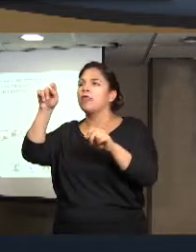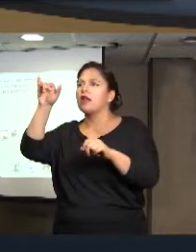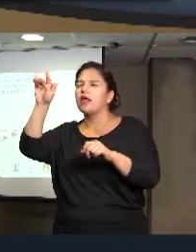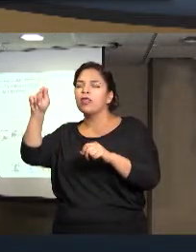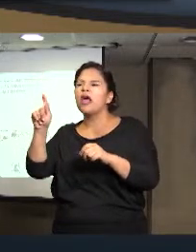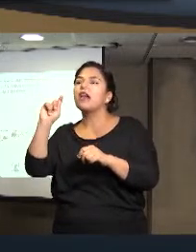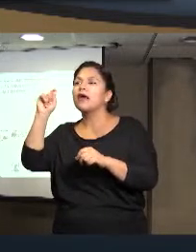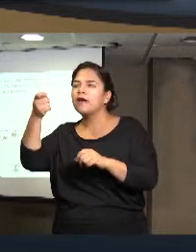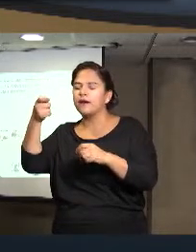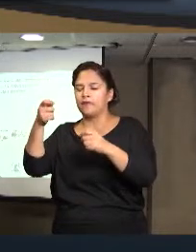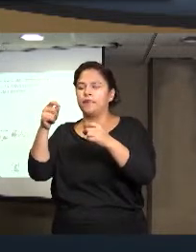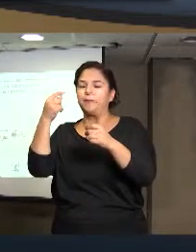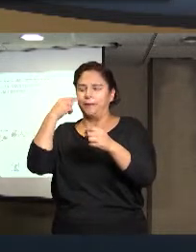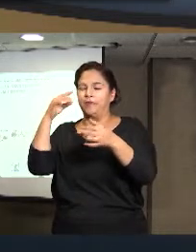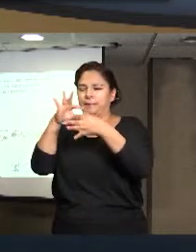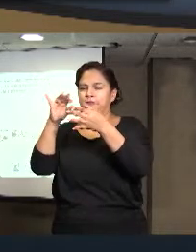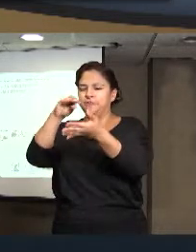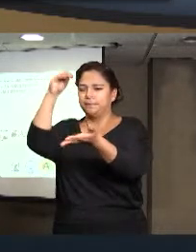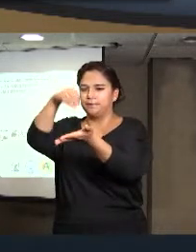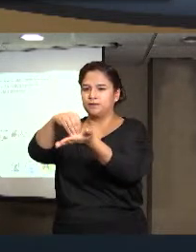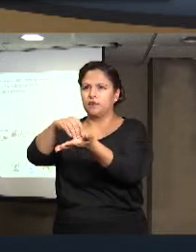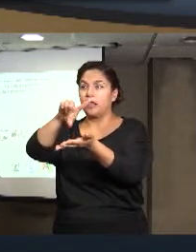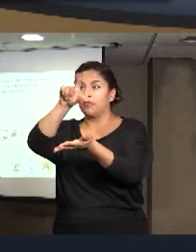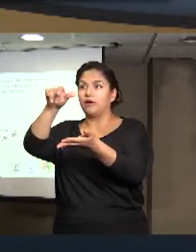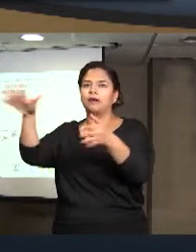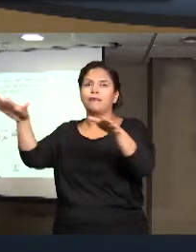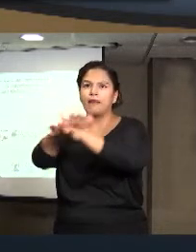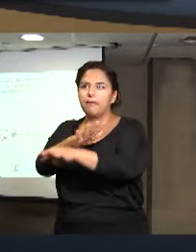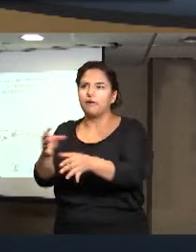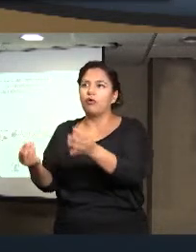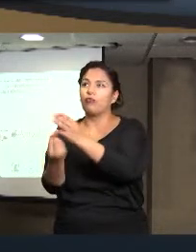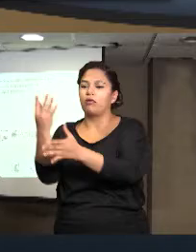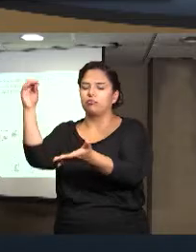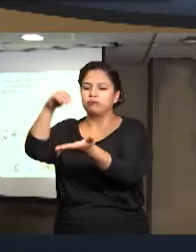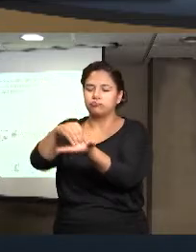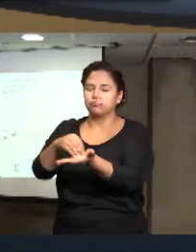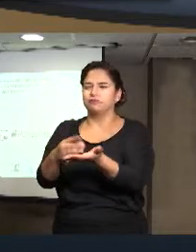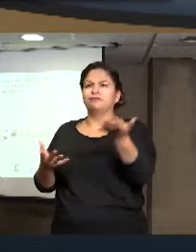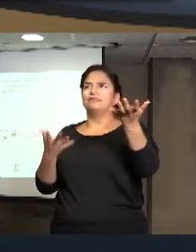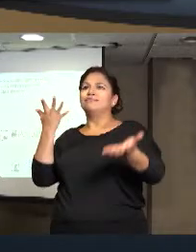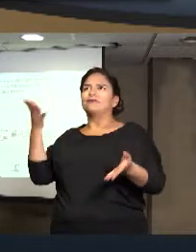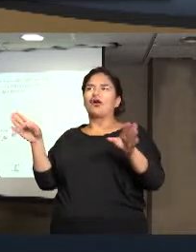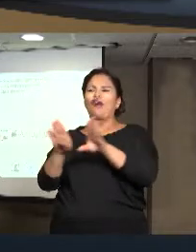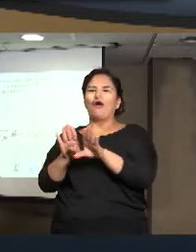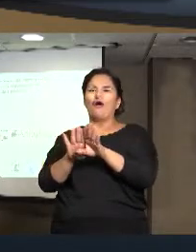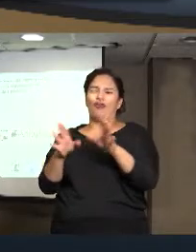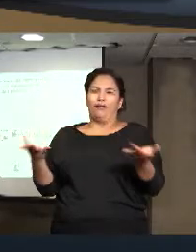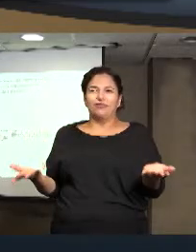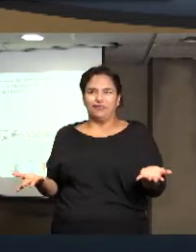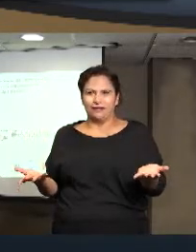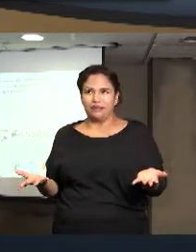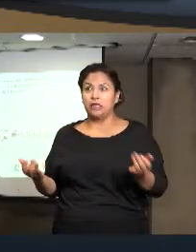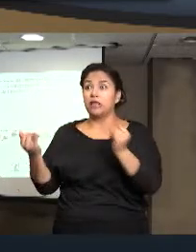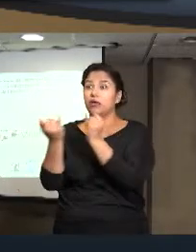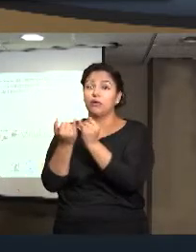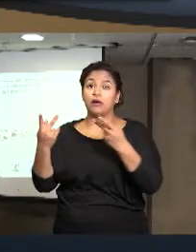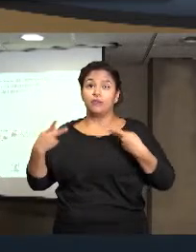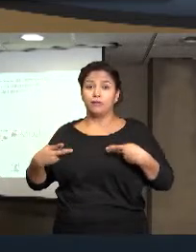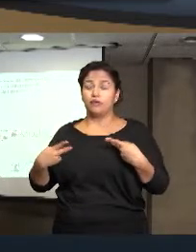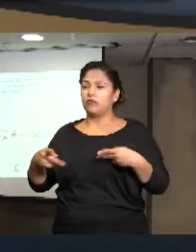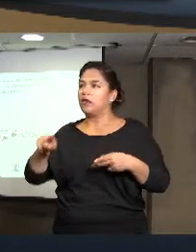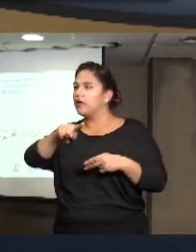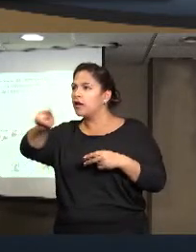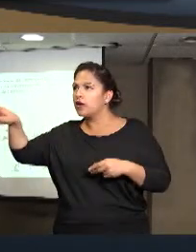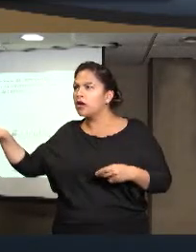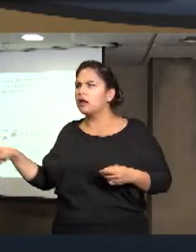complejo el proceso de poder entender lo que es la trata. La otra, pues es justo que la gente como tal no sabe qué es lo que tiene que denunciar. Entonces,